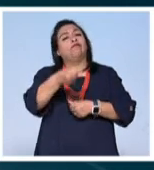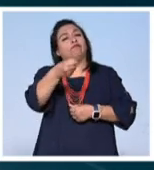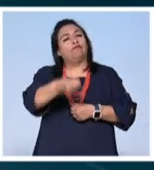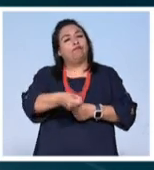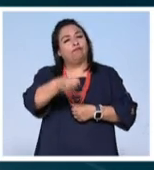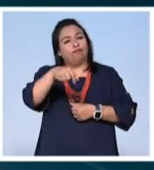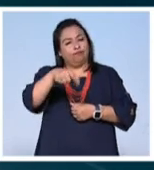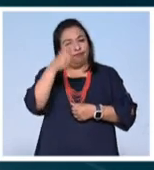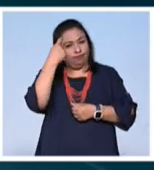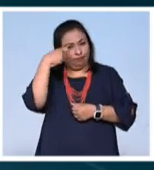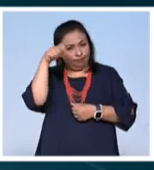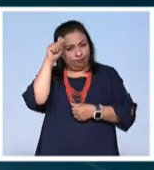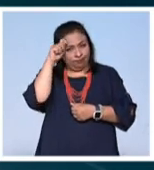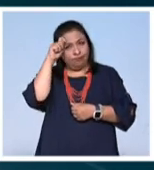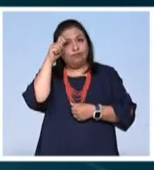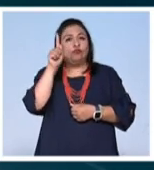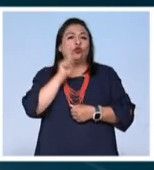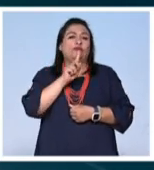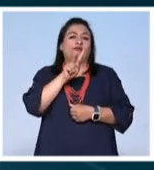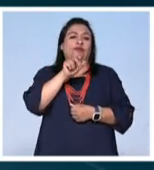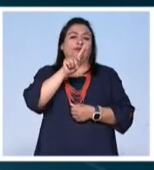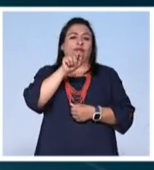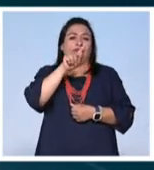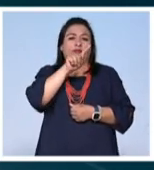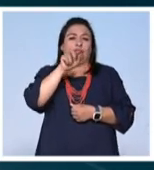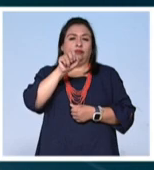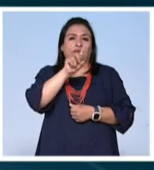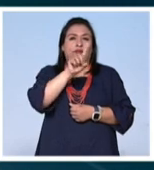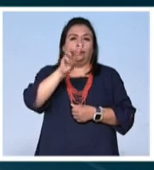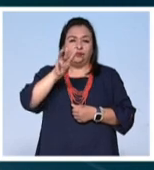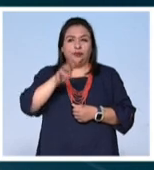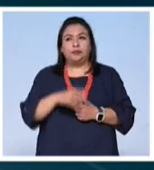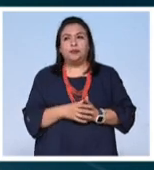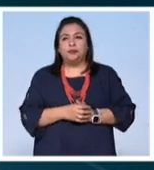saludo desde Berlín Valentina Torrado de DW.